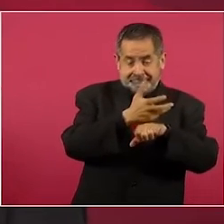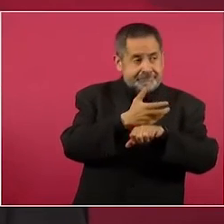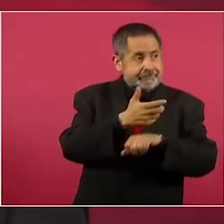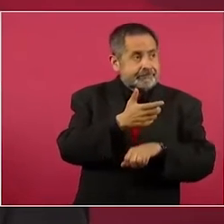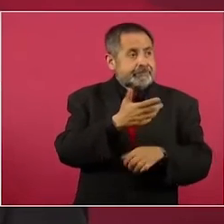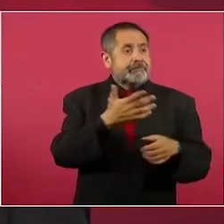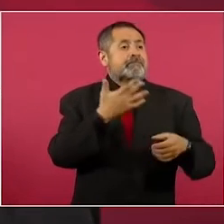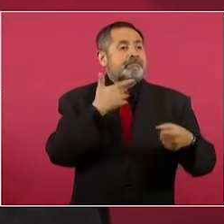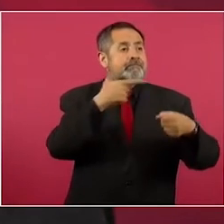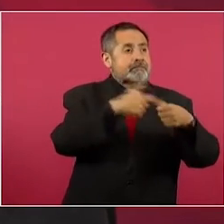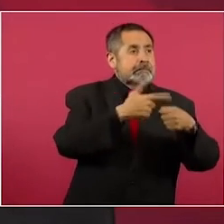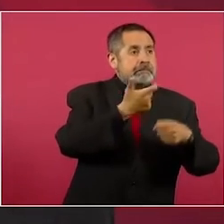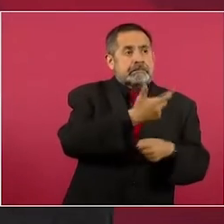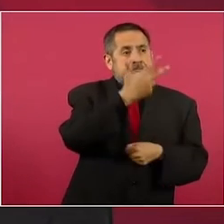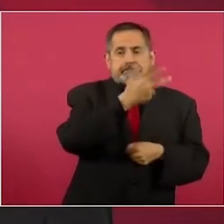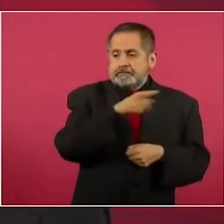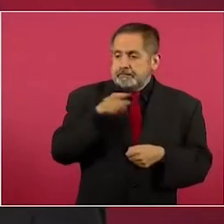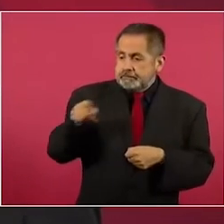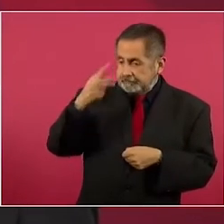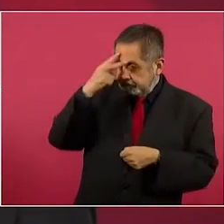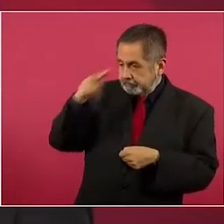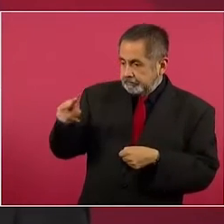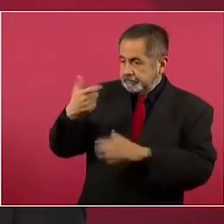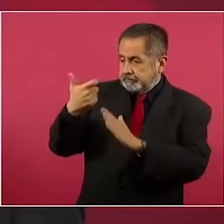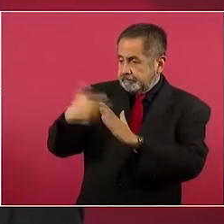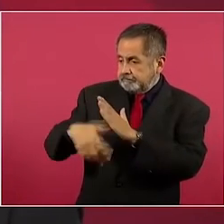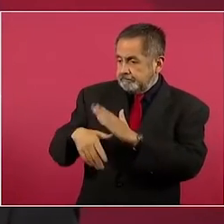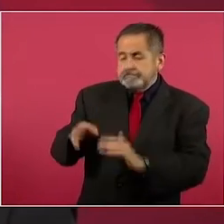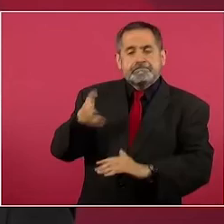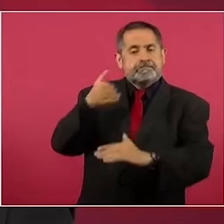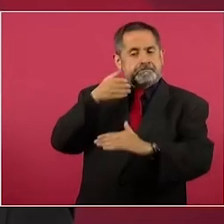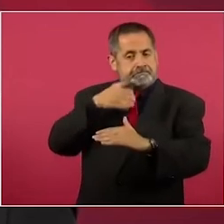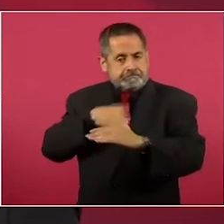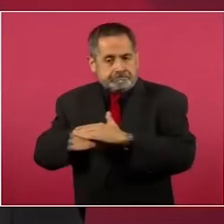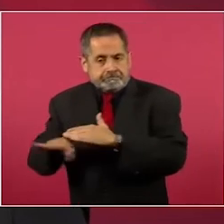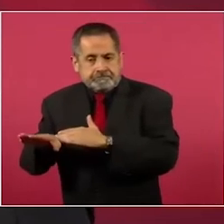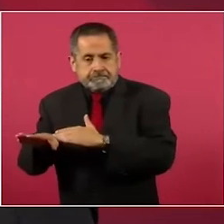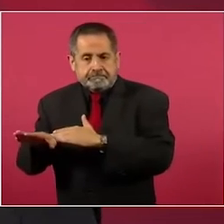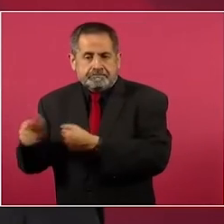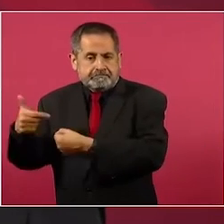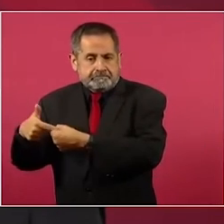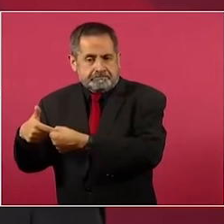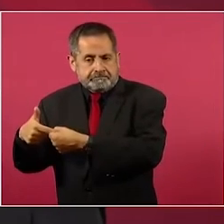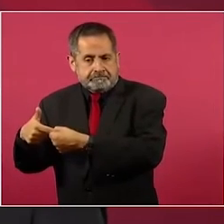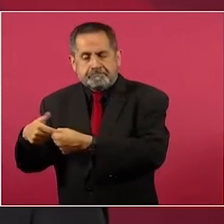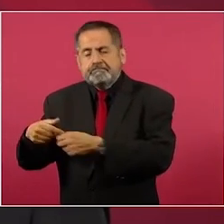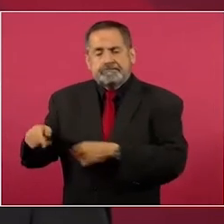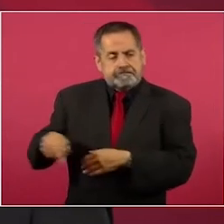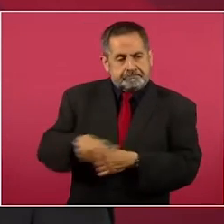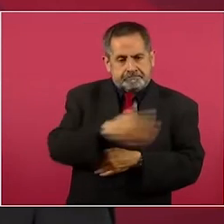de Estados Unidos puedan cargar gasolina en las ciudades fronterizas de México.